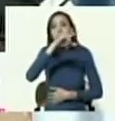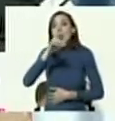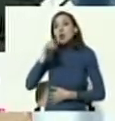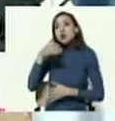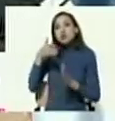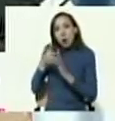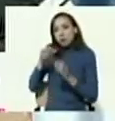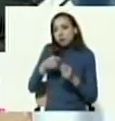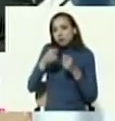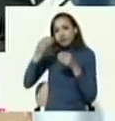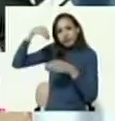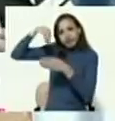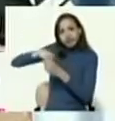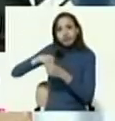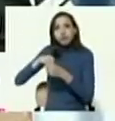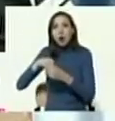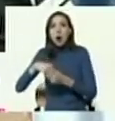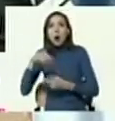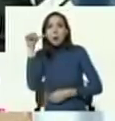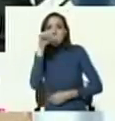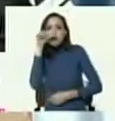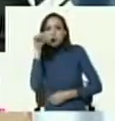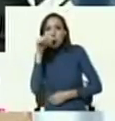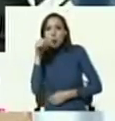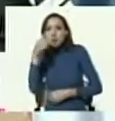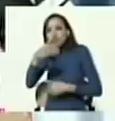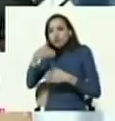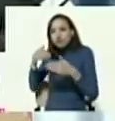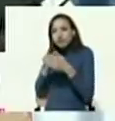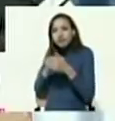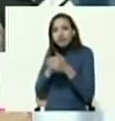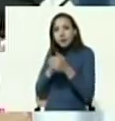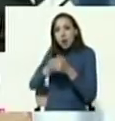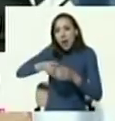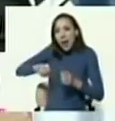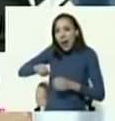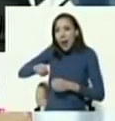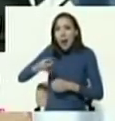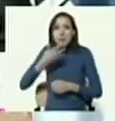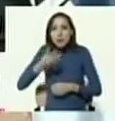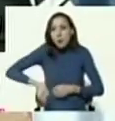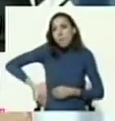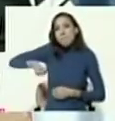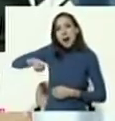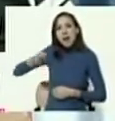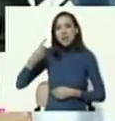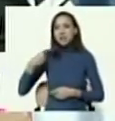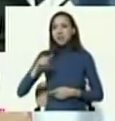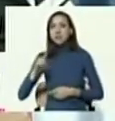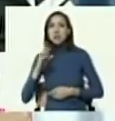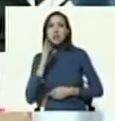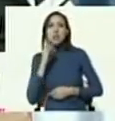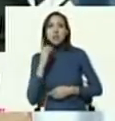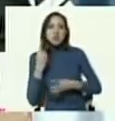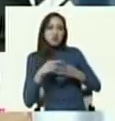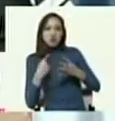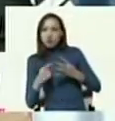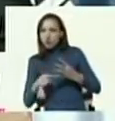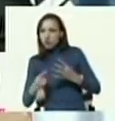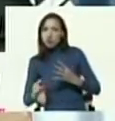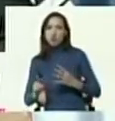el camuflaje de la droga en maletas, o el uso de dediles, narcomulas, etc.